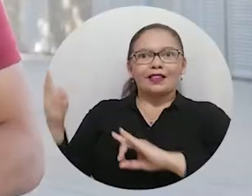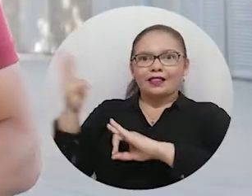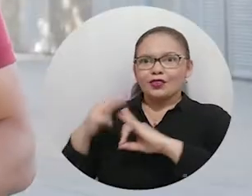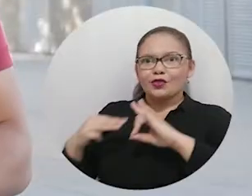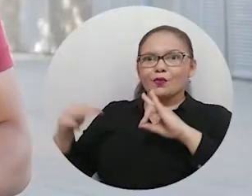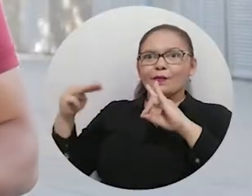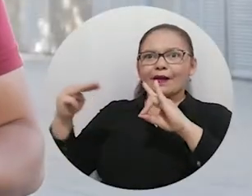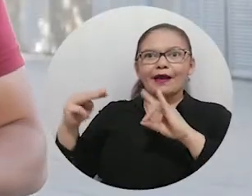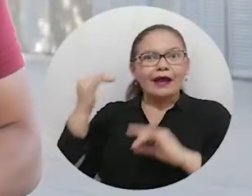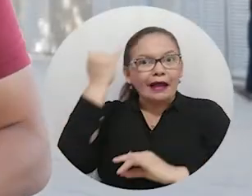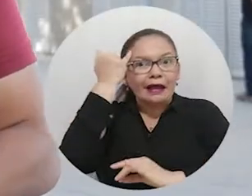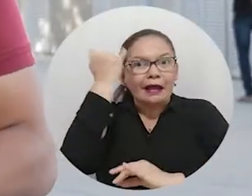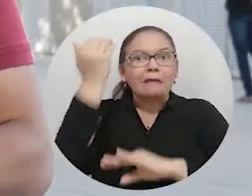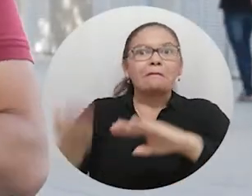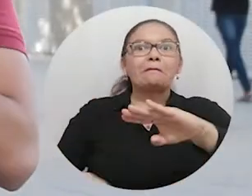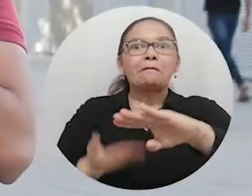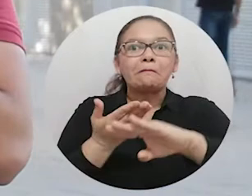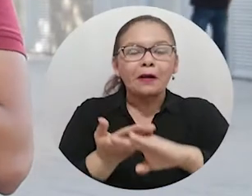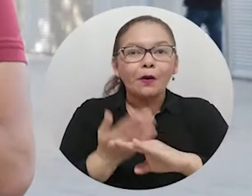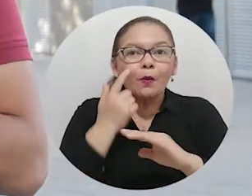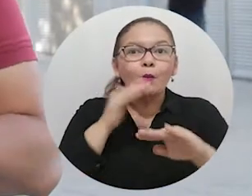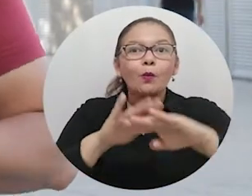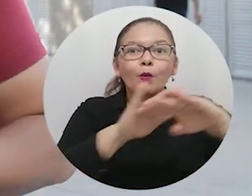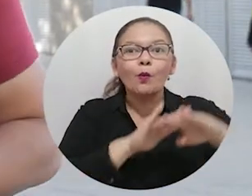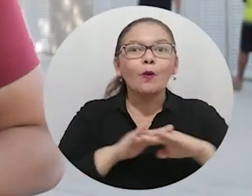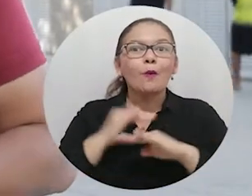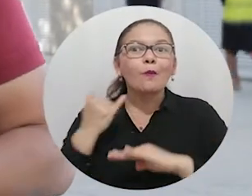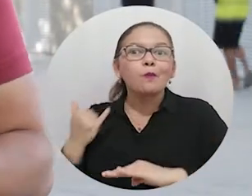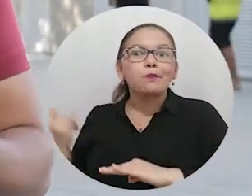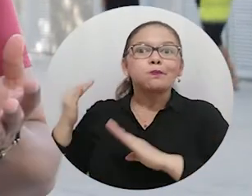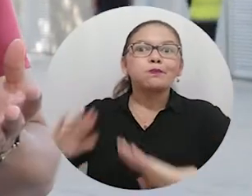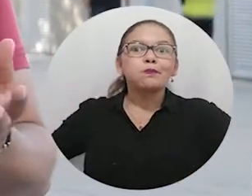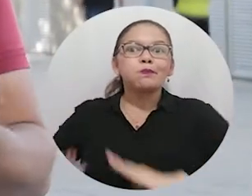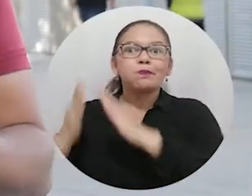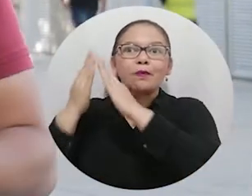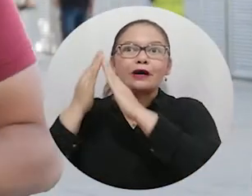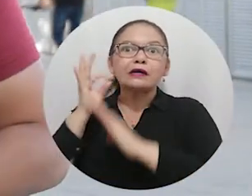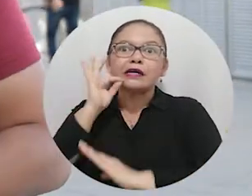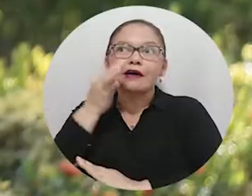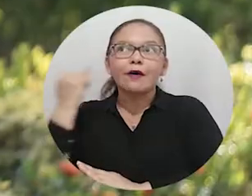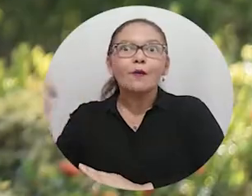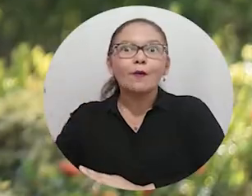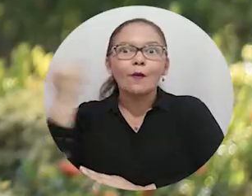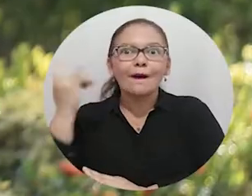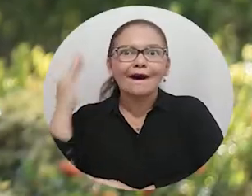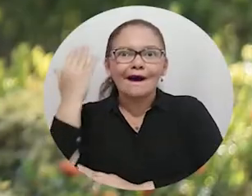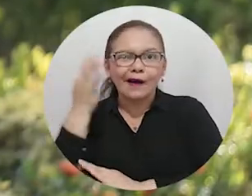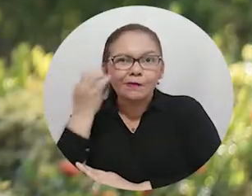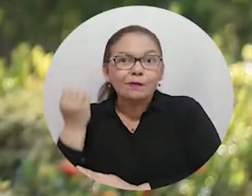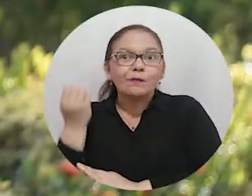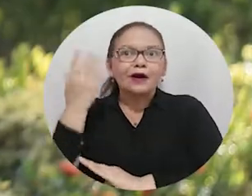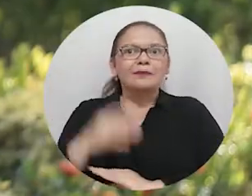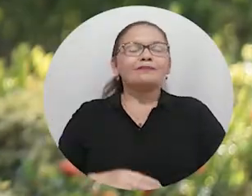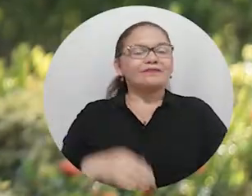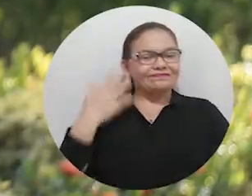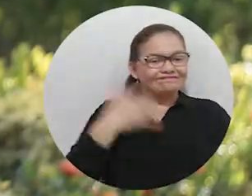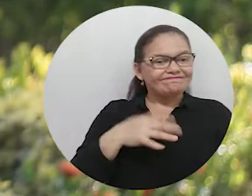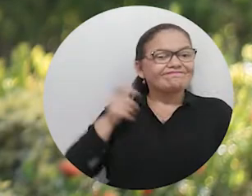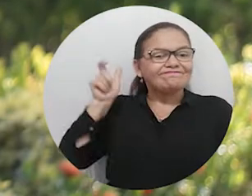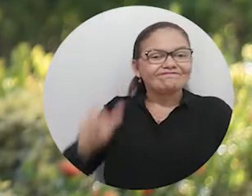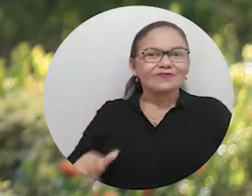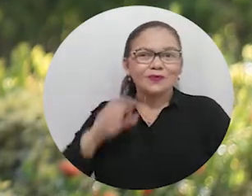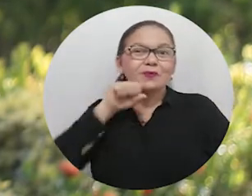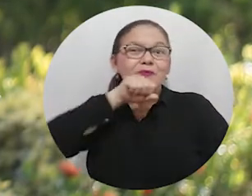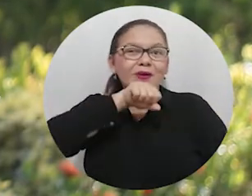La Universidad del Magdalena propone innovar con el café de la Sierra Nevada de Santa Marta. Representada por el rector Pablo Vera